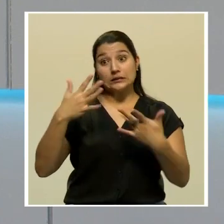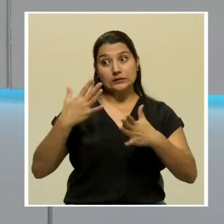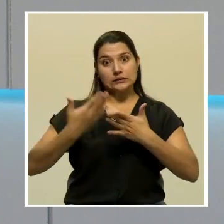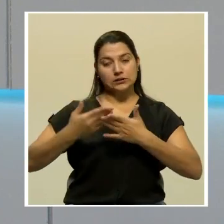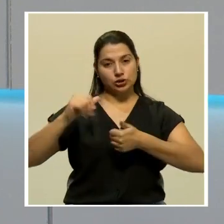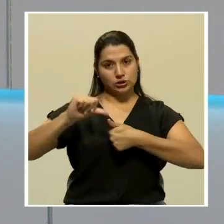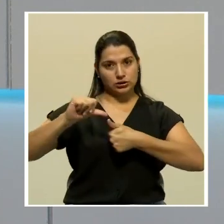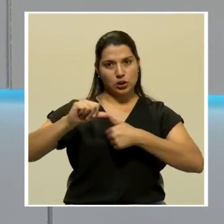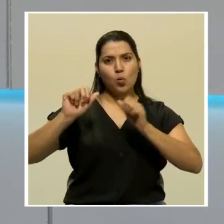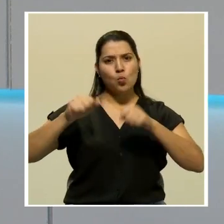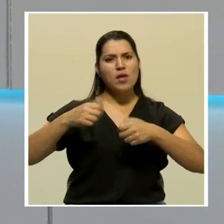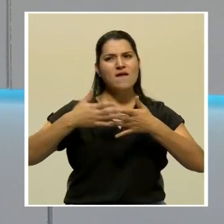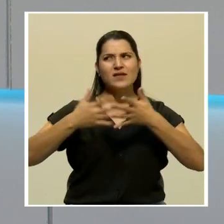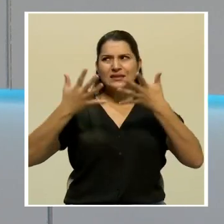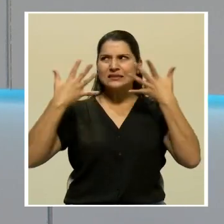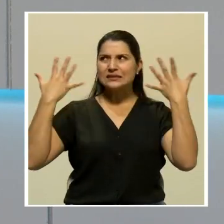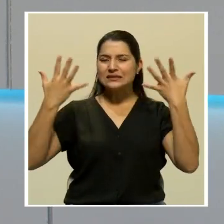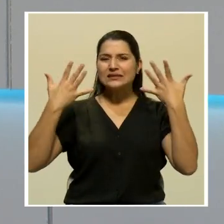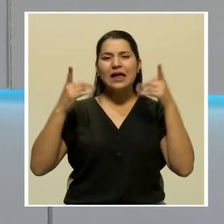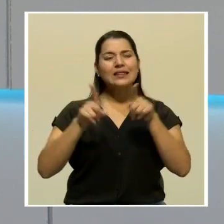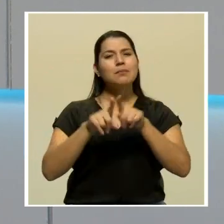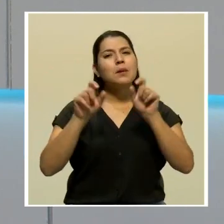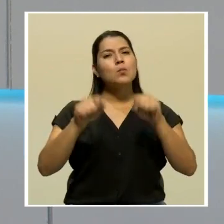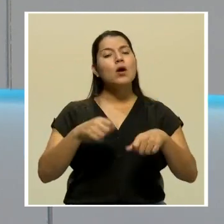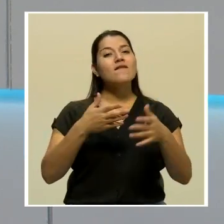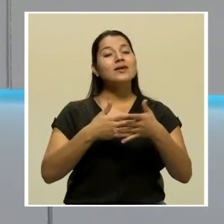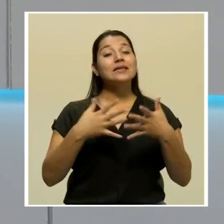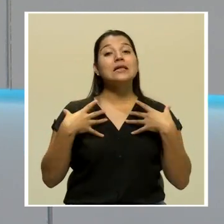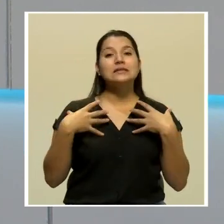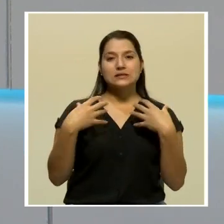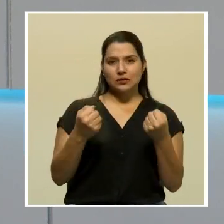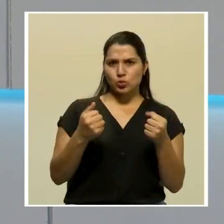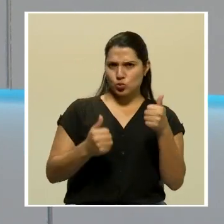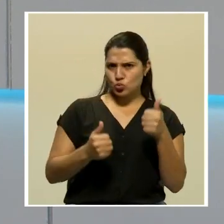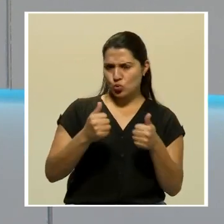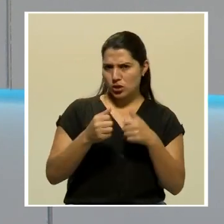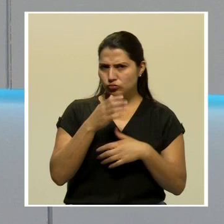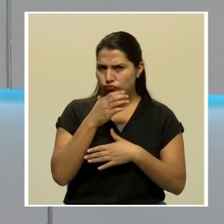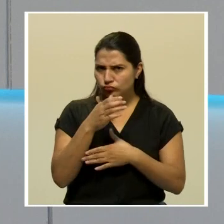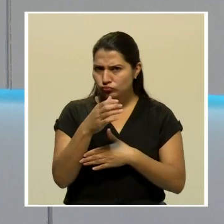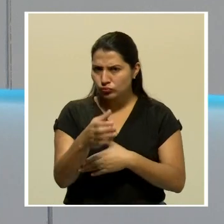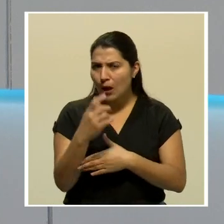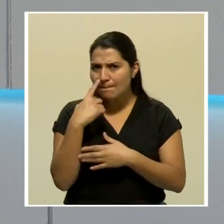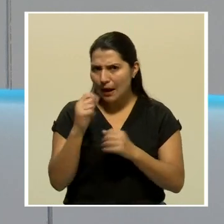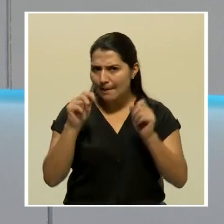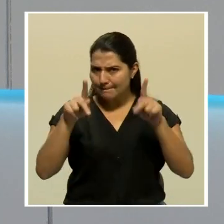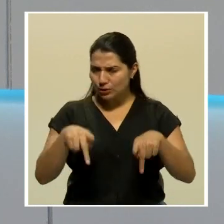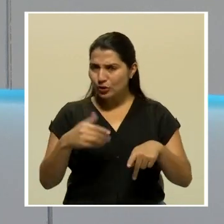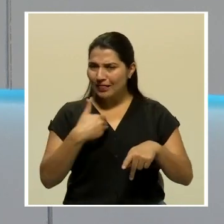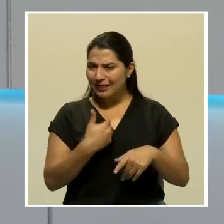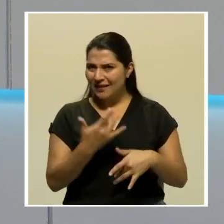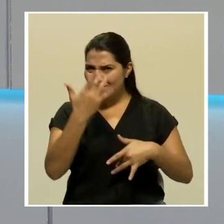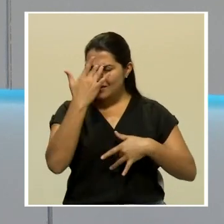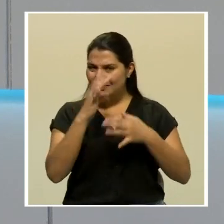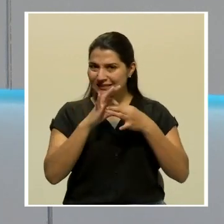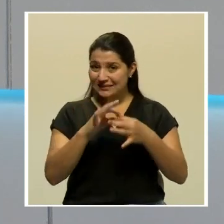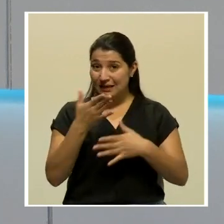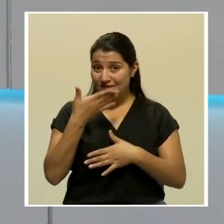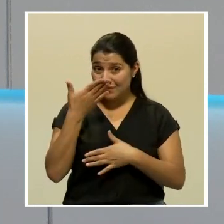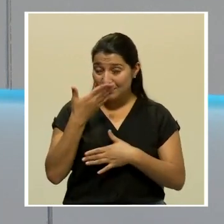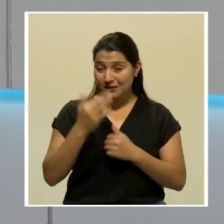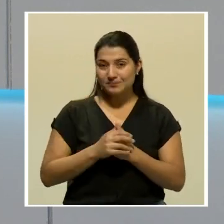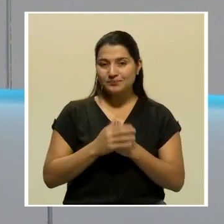ecosistema, sino en nuestra salud. ¿Cuáles son las recomendaciones para personas con enfermedades respiratorias?